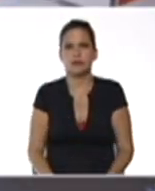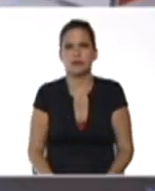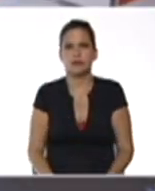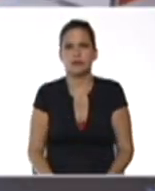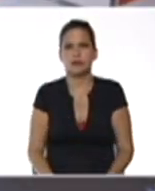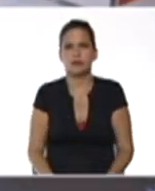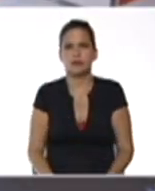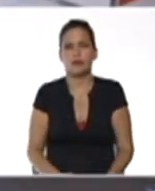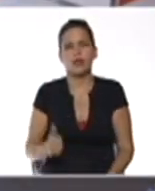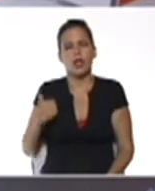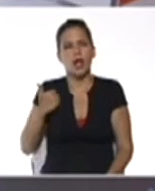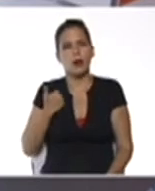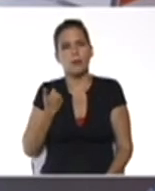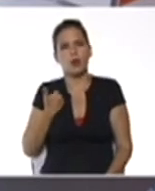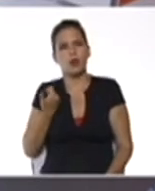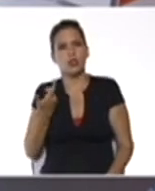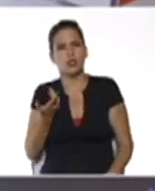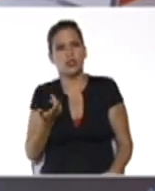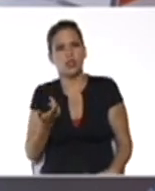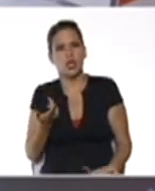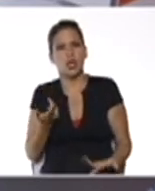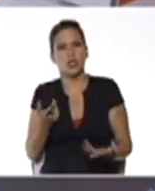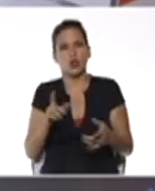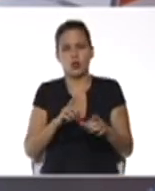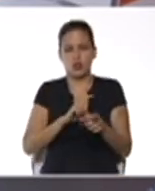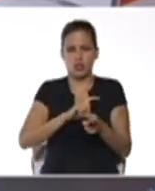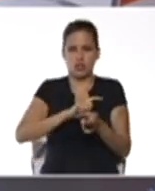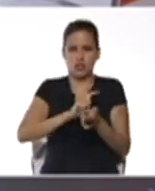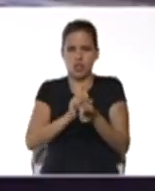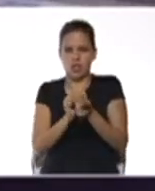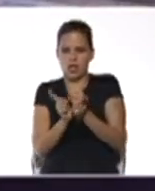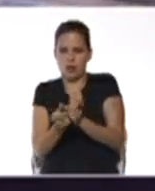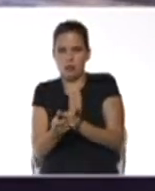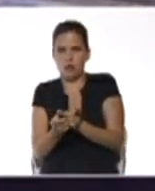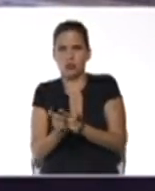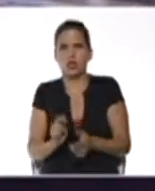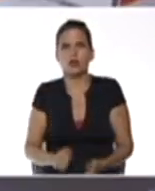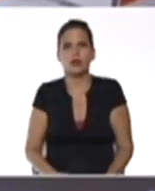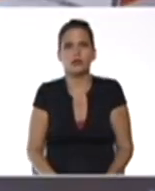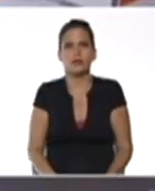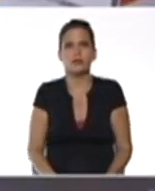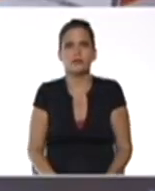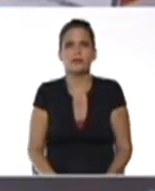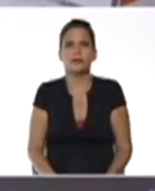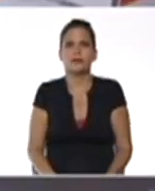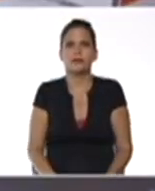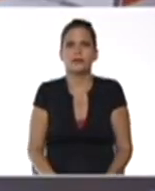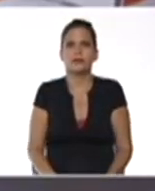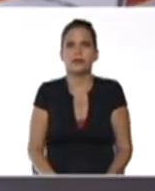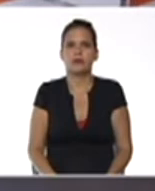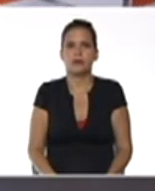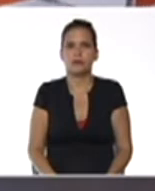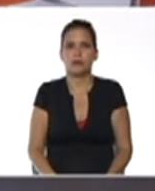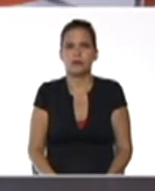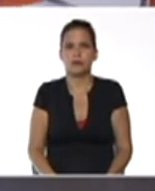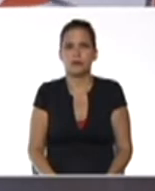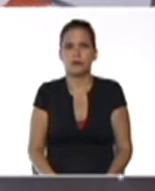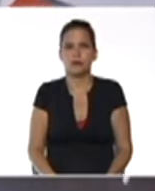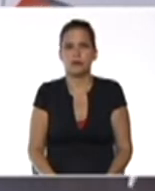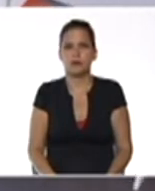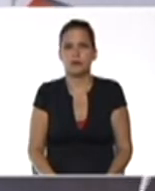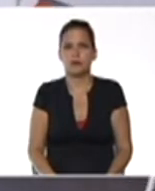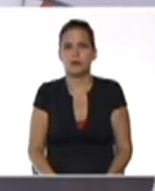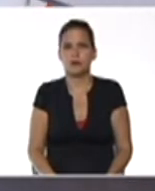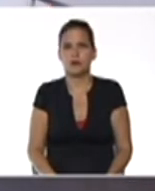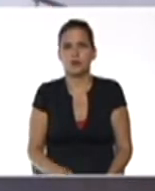aprovechando la presencia del transportador el ángulo y cuando